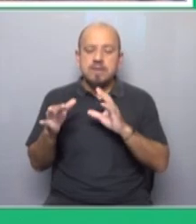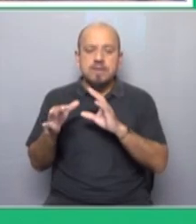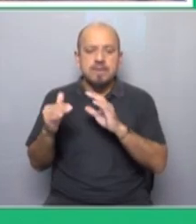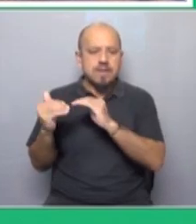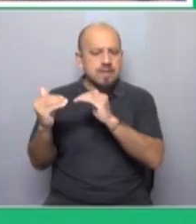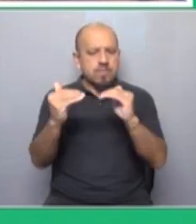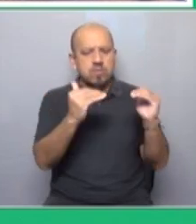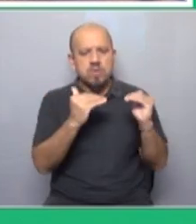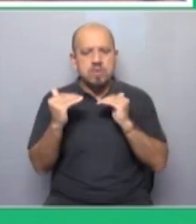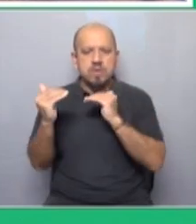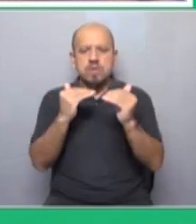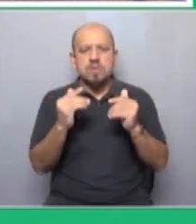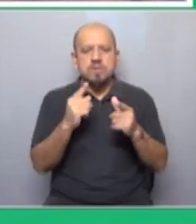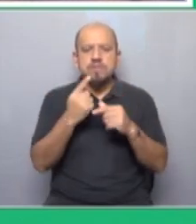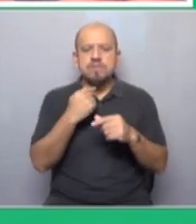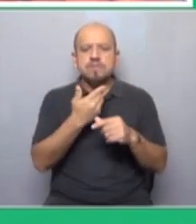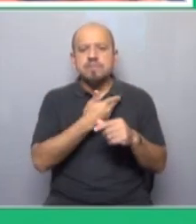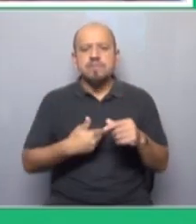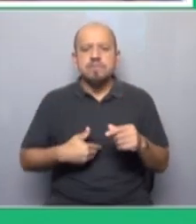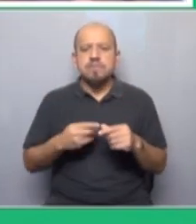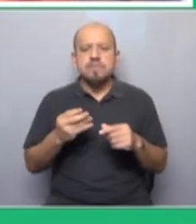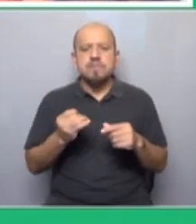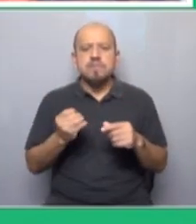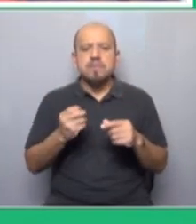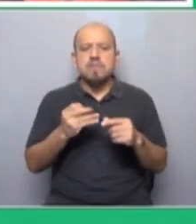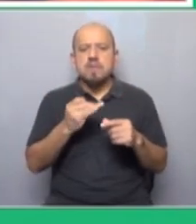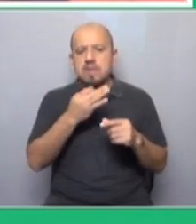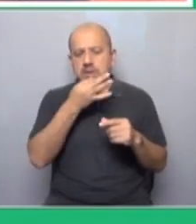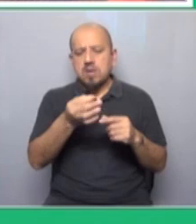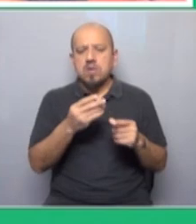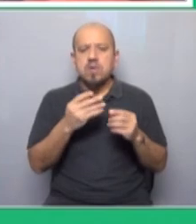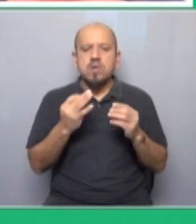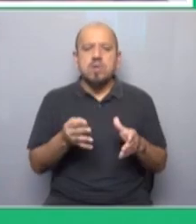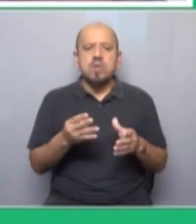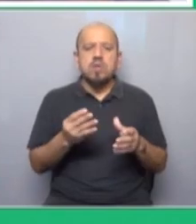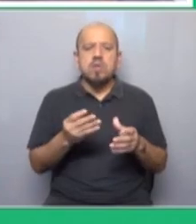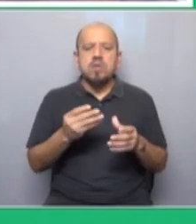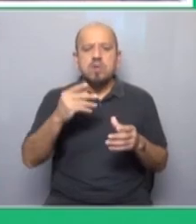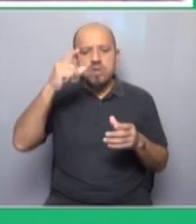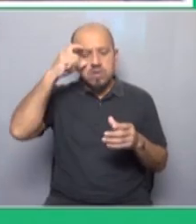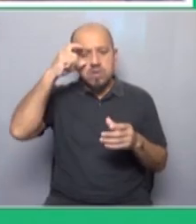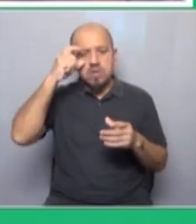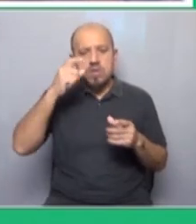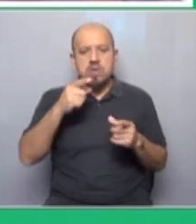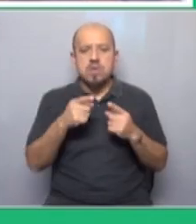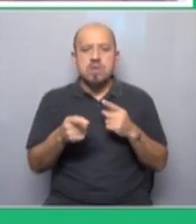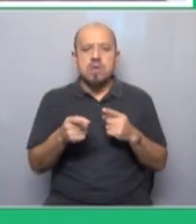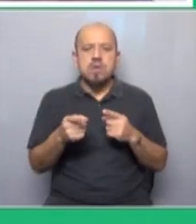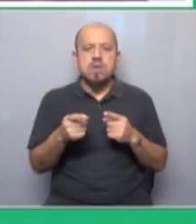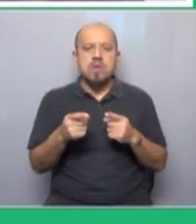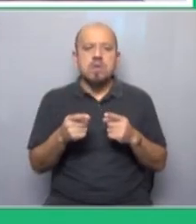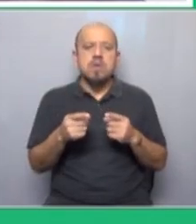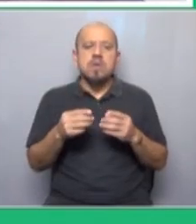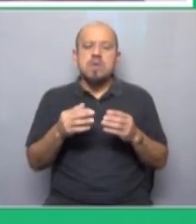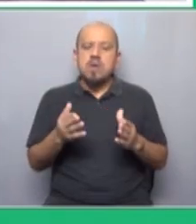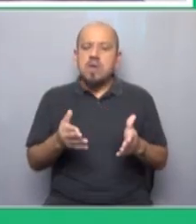capitalista y los gobiernos capitalistas. Lo menciono porque es el puente para hablar de lo de Biden. Lo de Biden. Y ahora, en gran